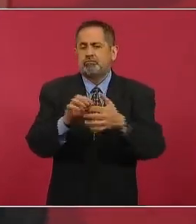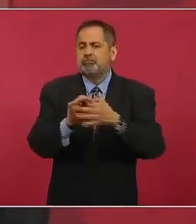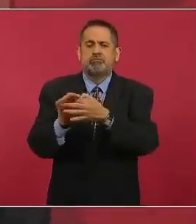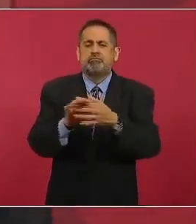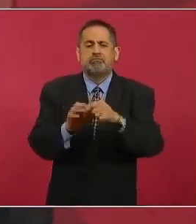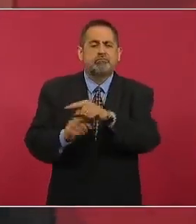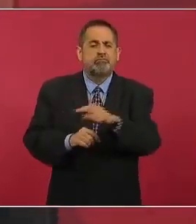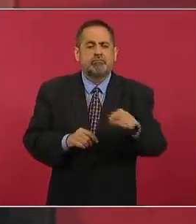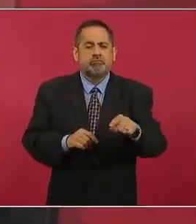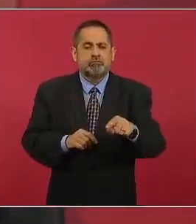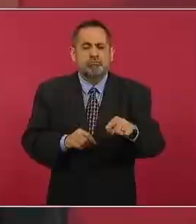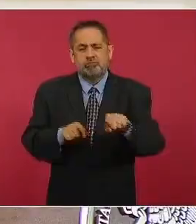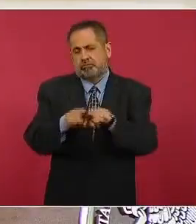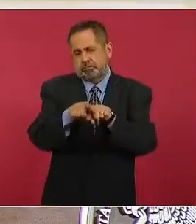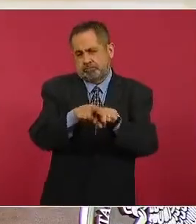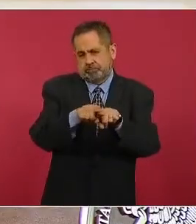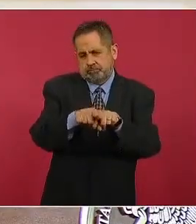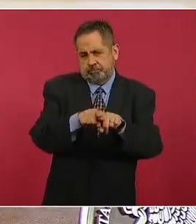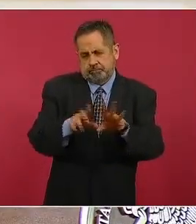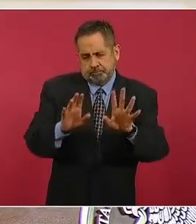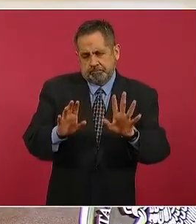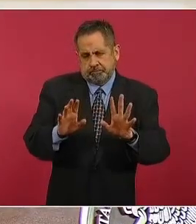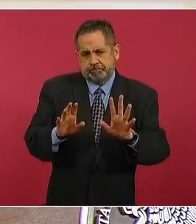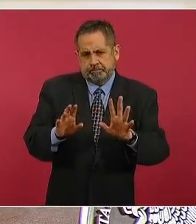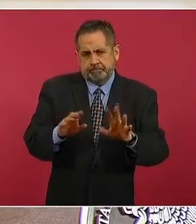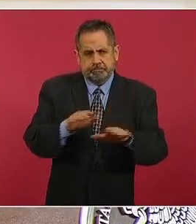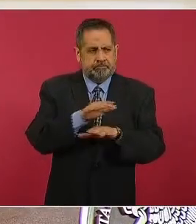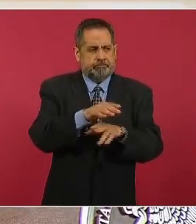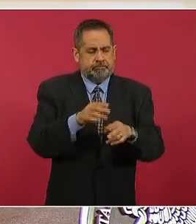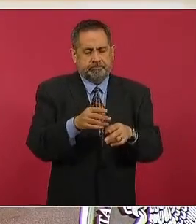pues con su hermano